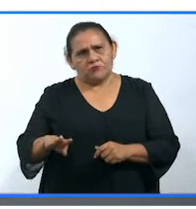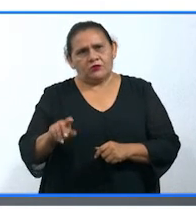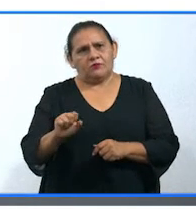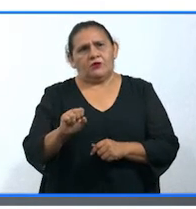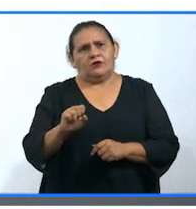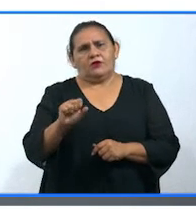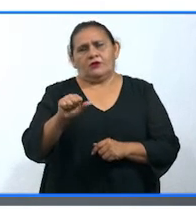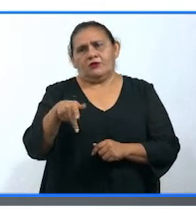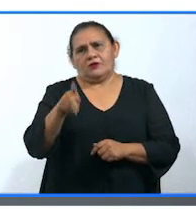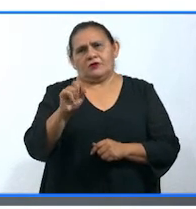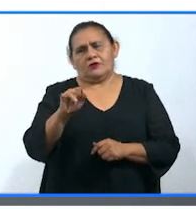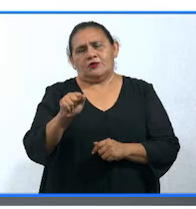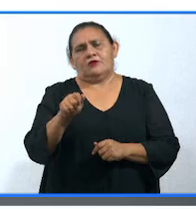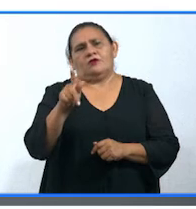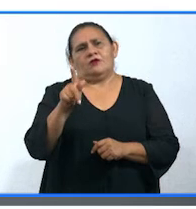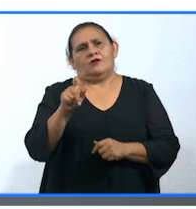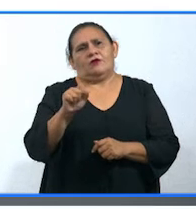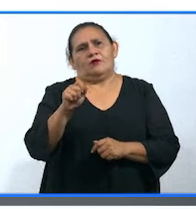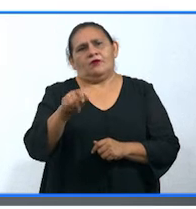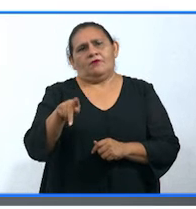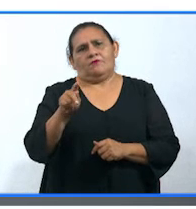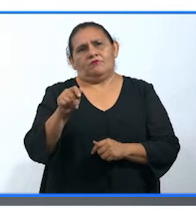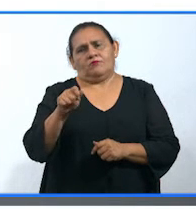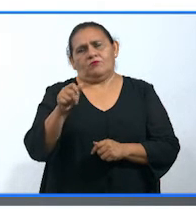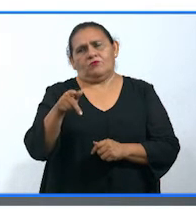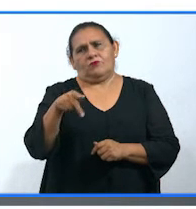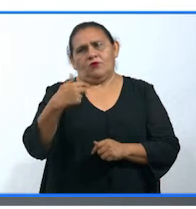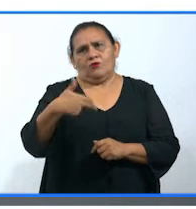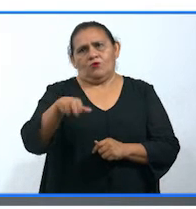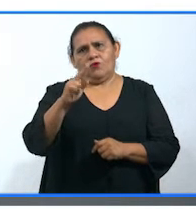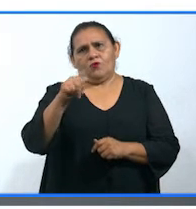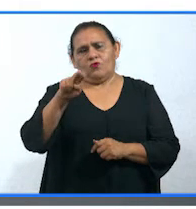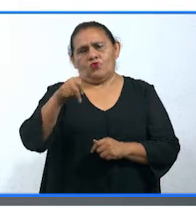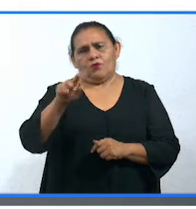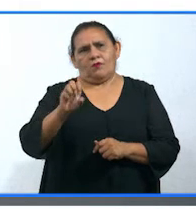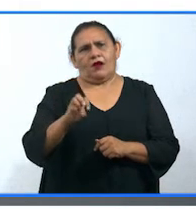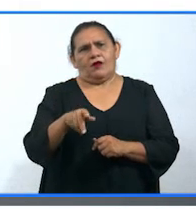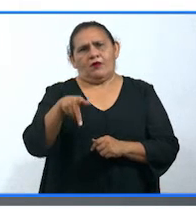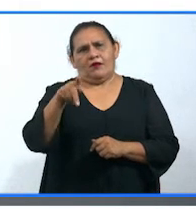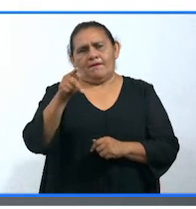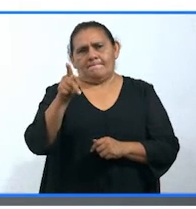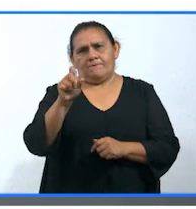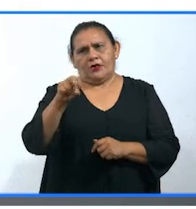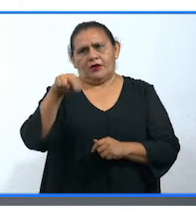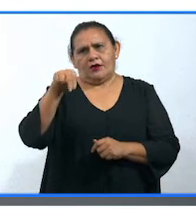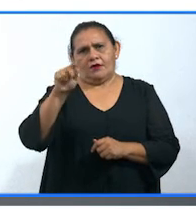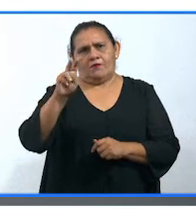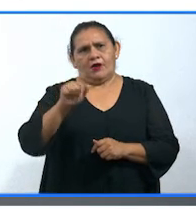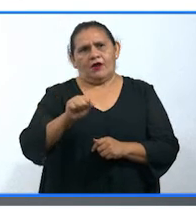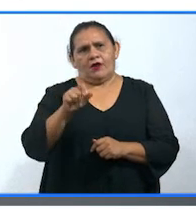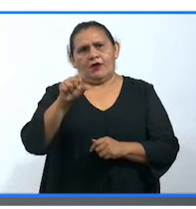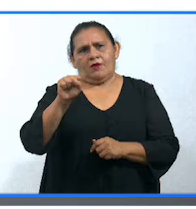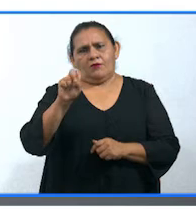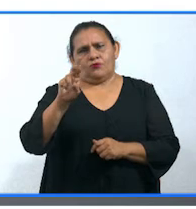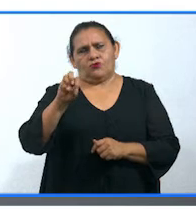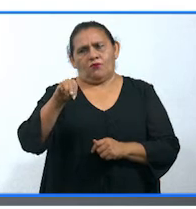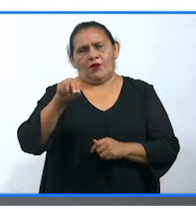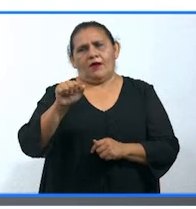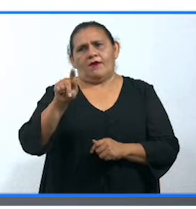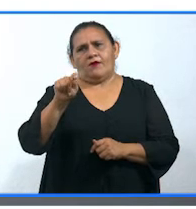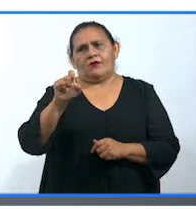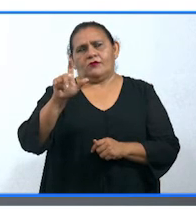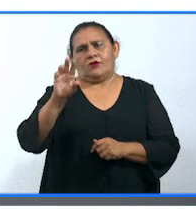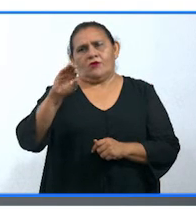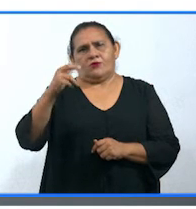Chapap, San, Punucmá, Isamal, Canacín, Muna, Oshuská, Panabá, Peto, Suma, Telchac, Puerto,